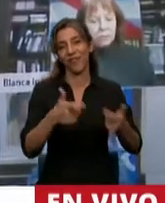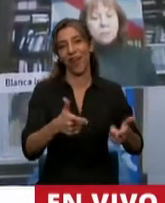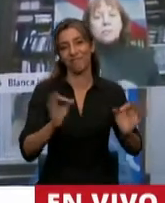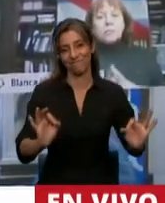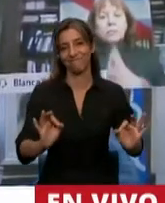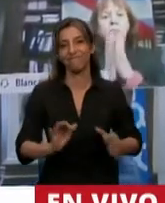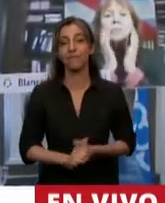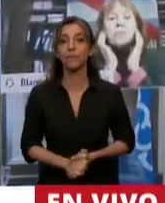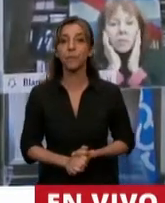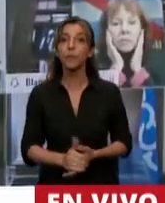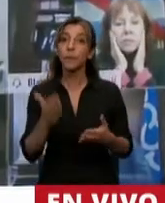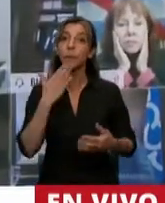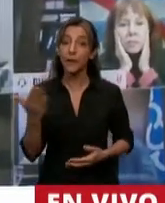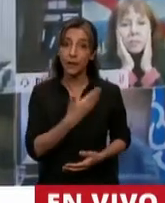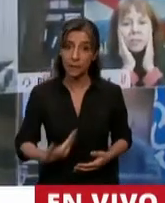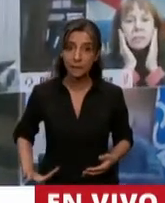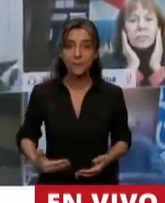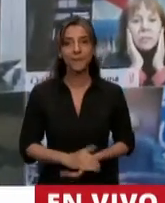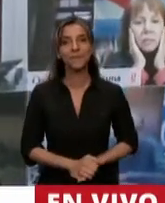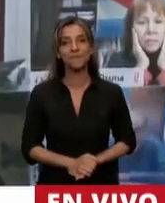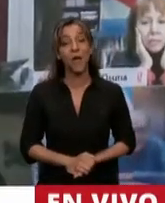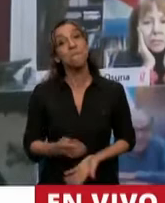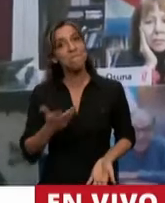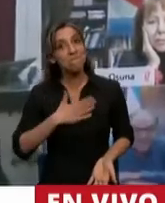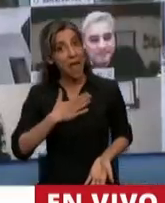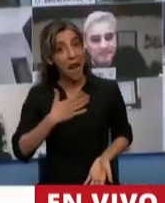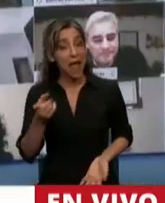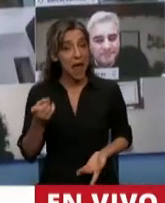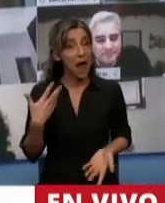Gracias, presidente. Bueno, me alegro que esté paciente.